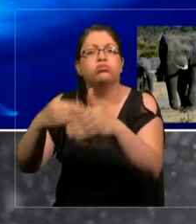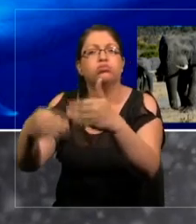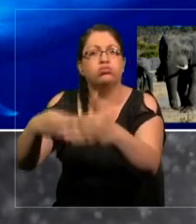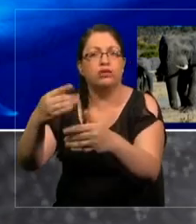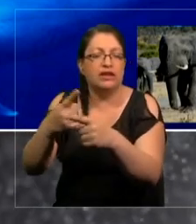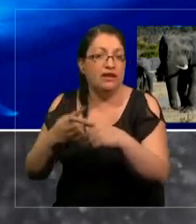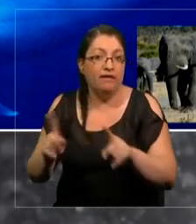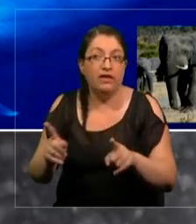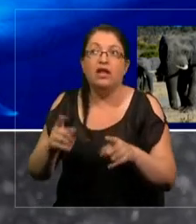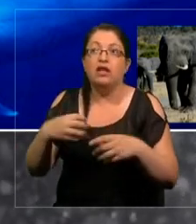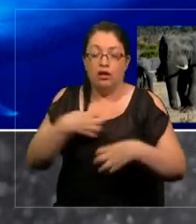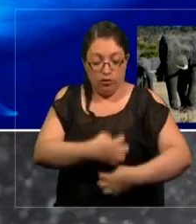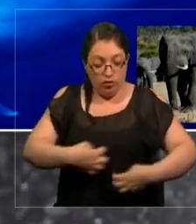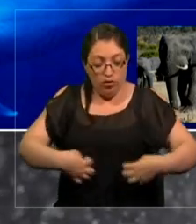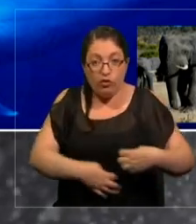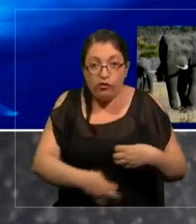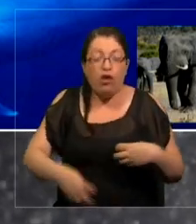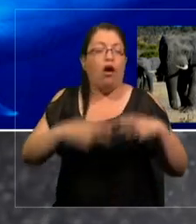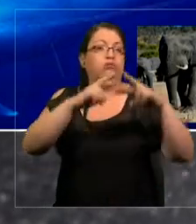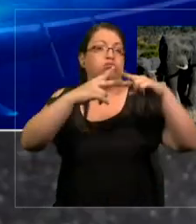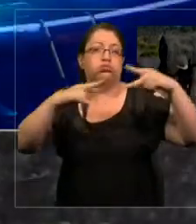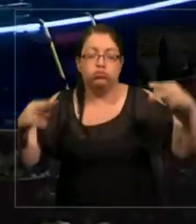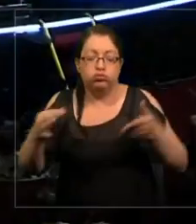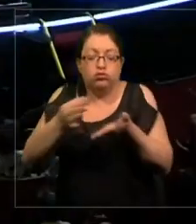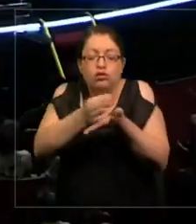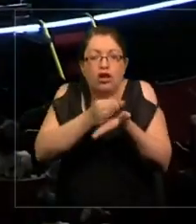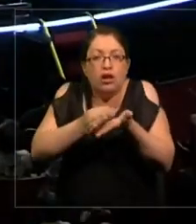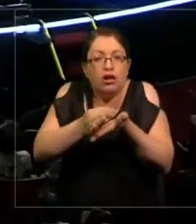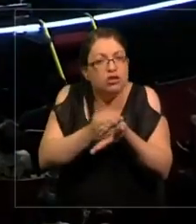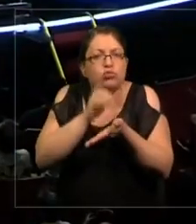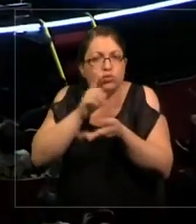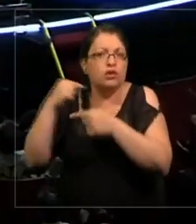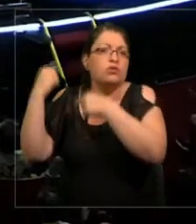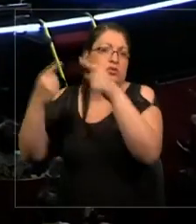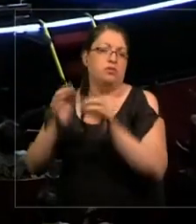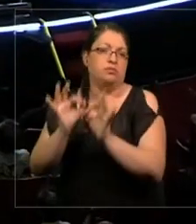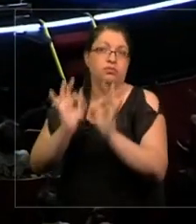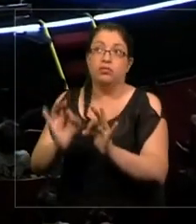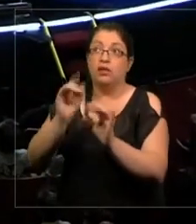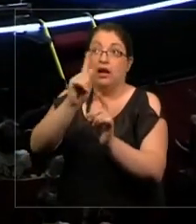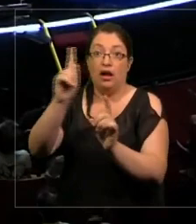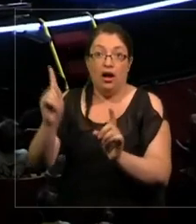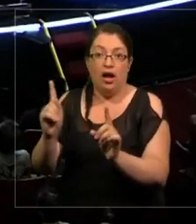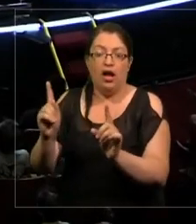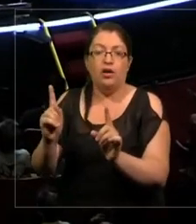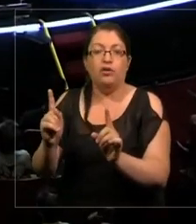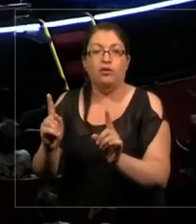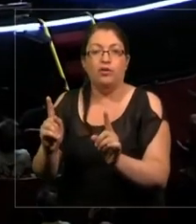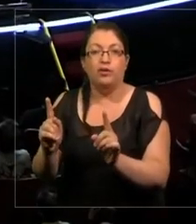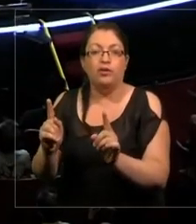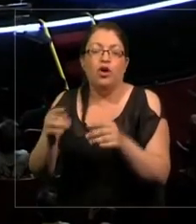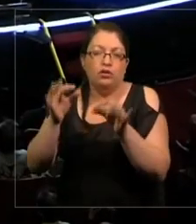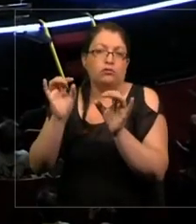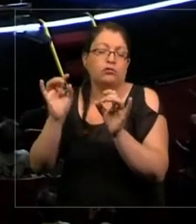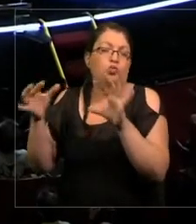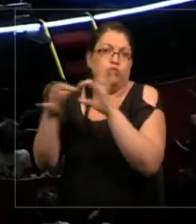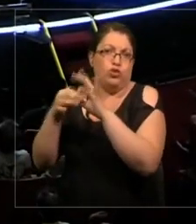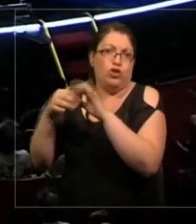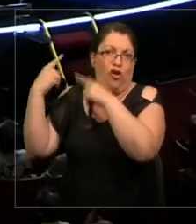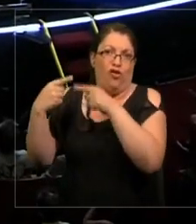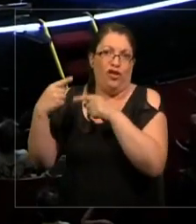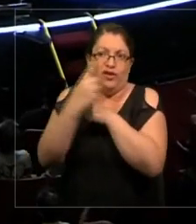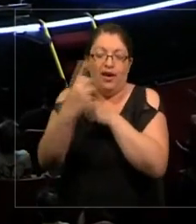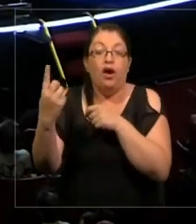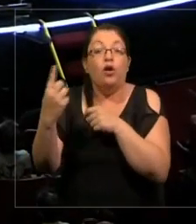Su órgano, su genotipo, sus células tienen su historia particular. Es contingentemente histórico. Sin embargo,